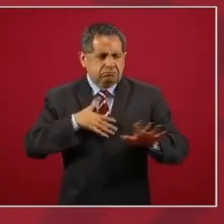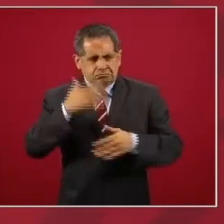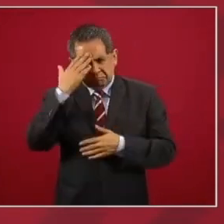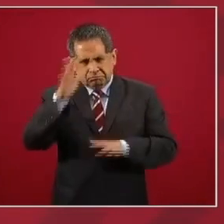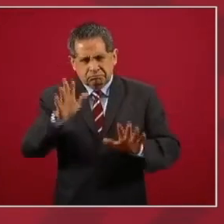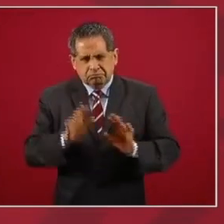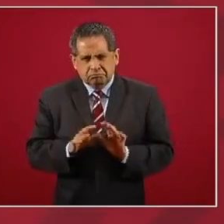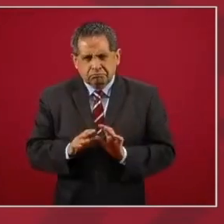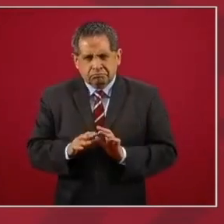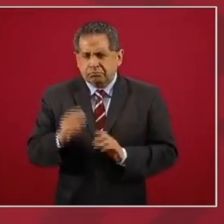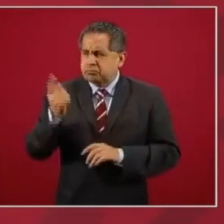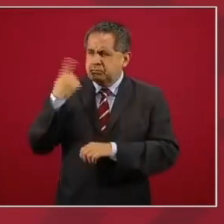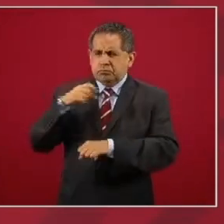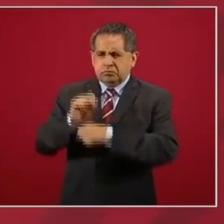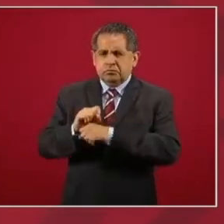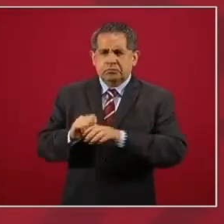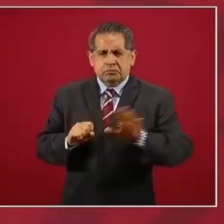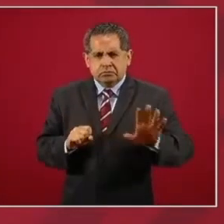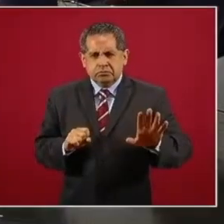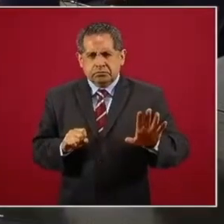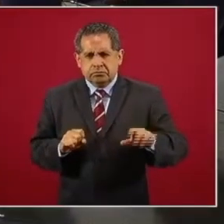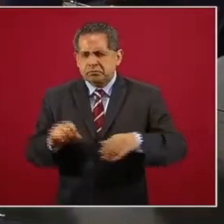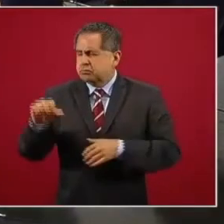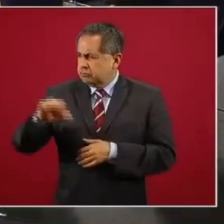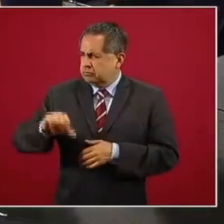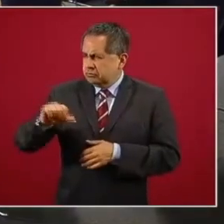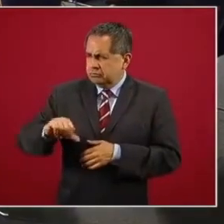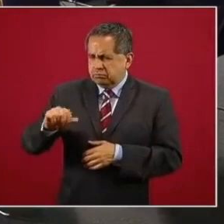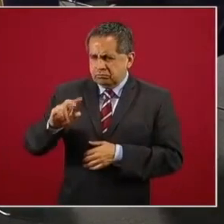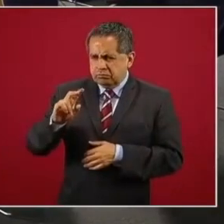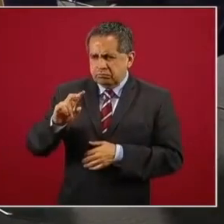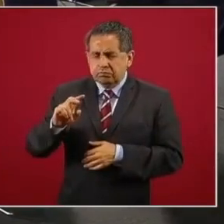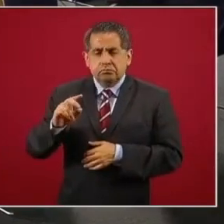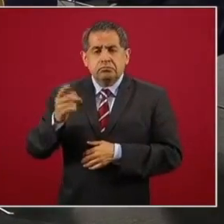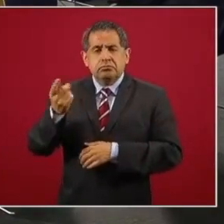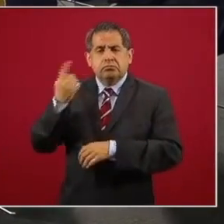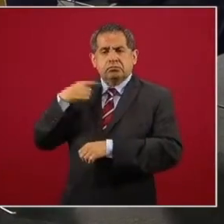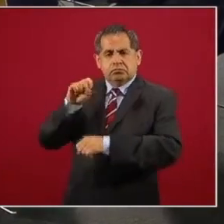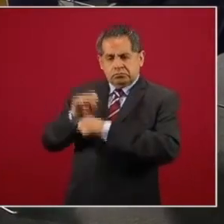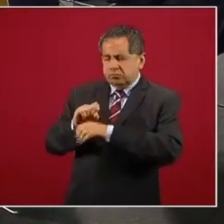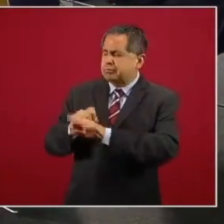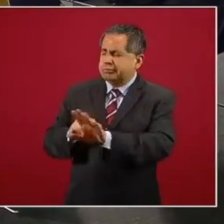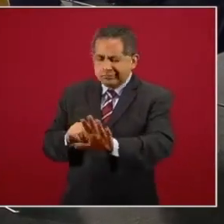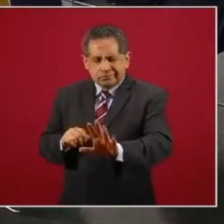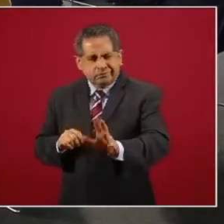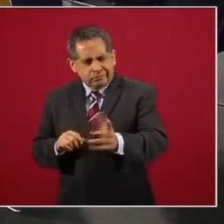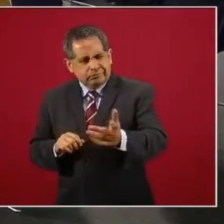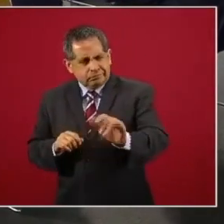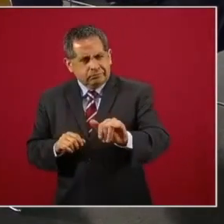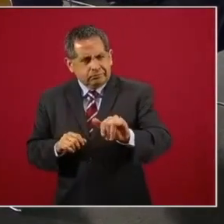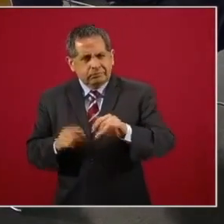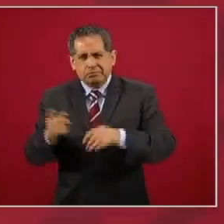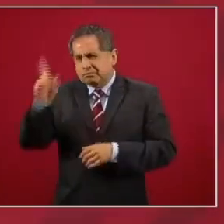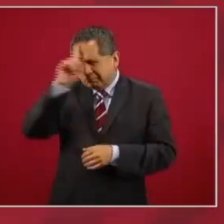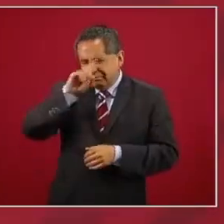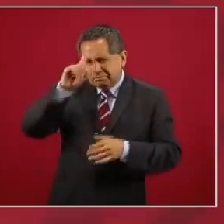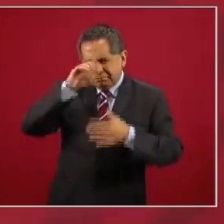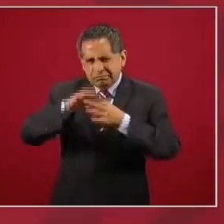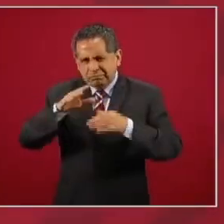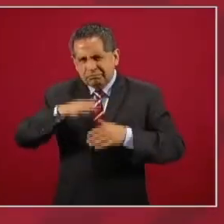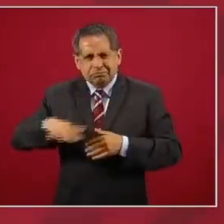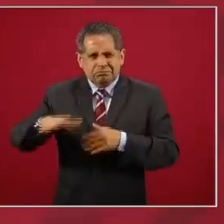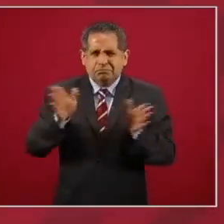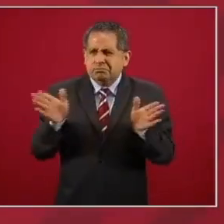Sí, la semana pasada. Hoy vamos a… Lo recomendó para espacios cerrados. Lo Lo han recomendado para